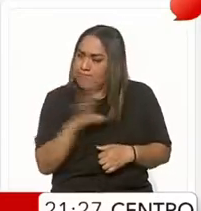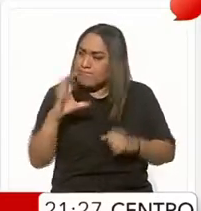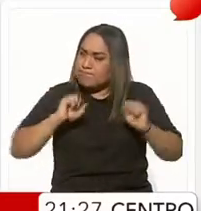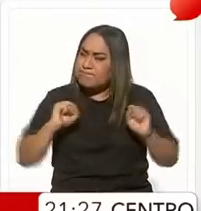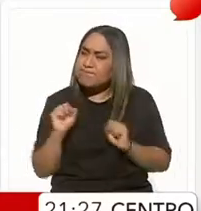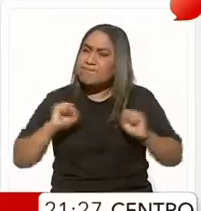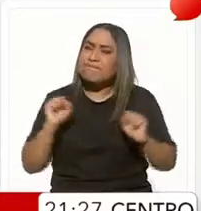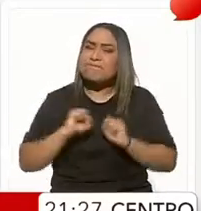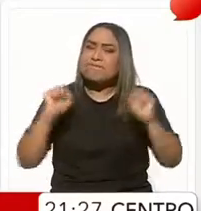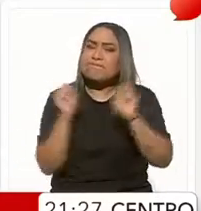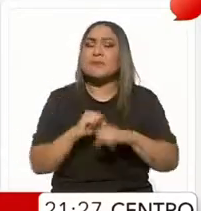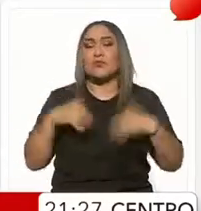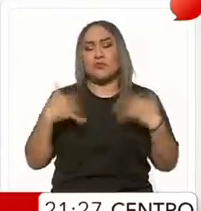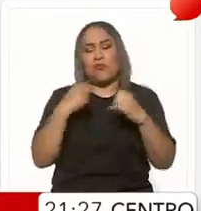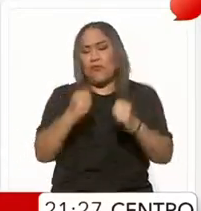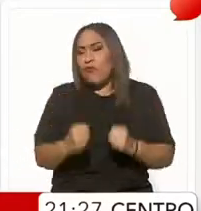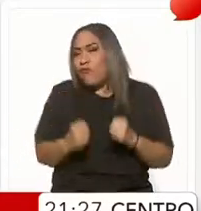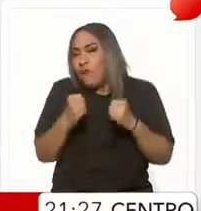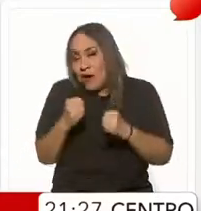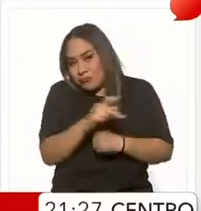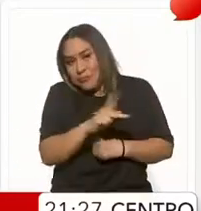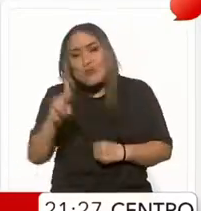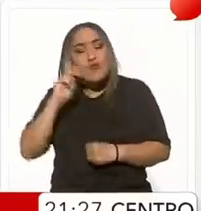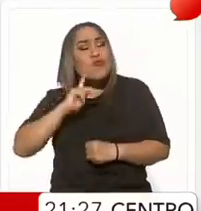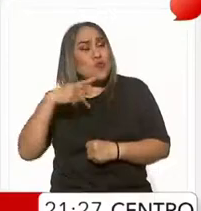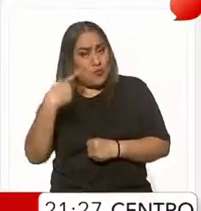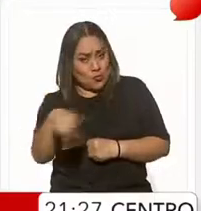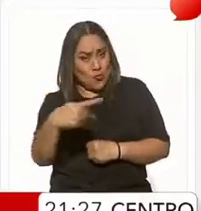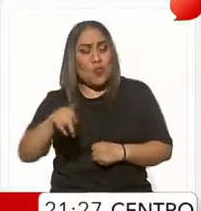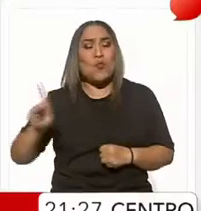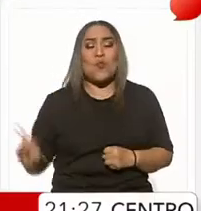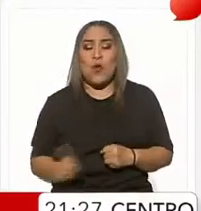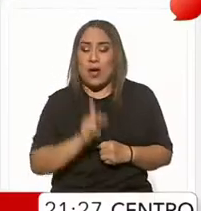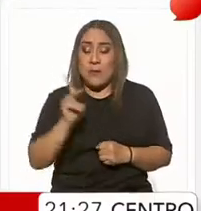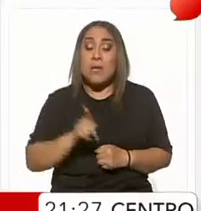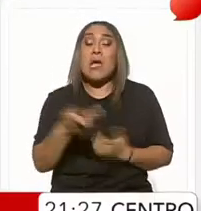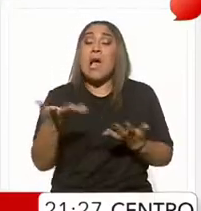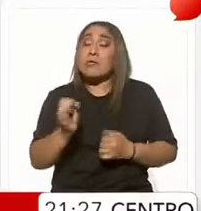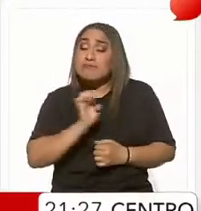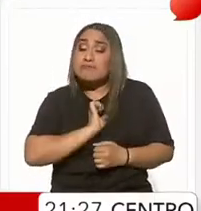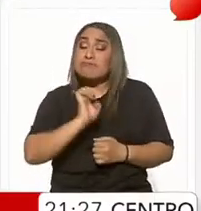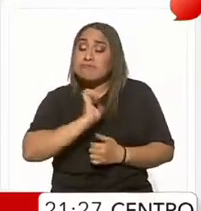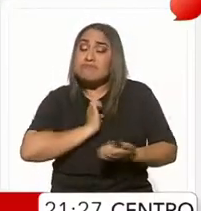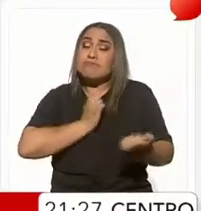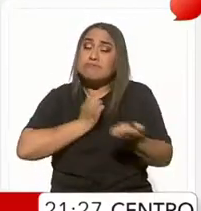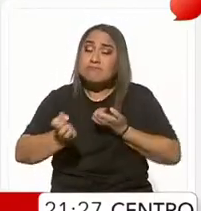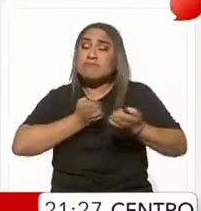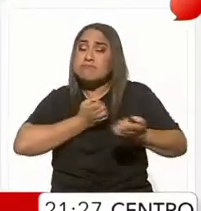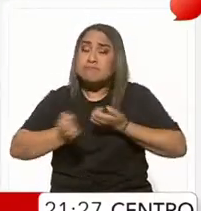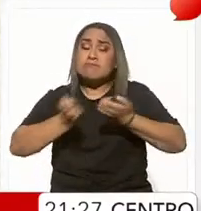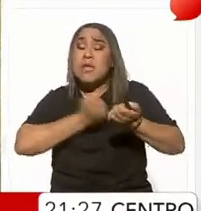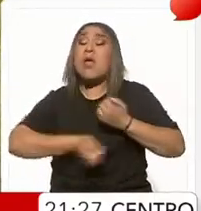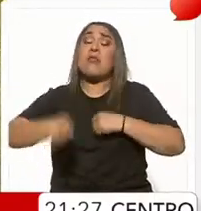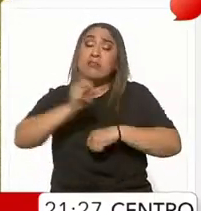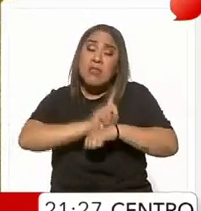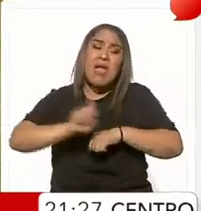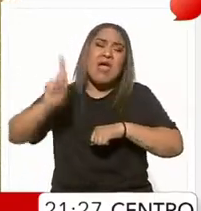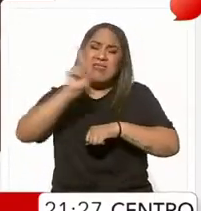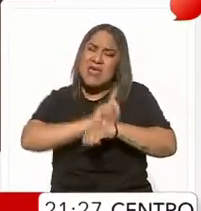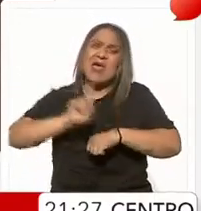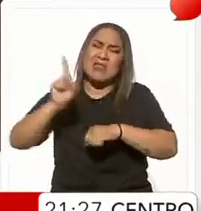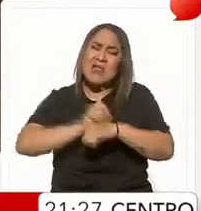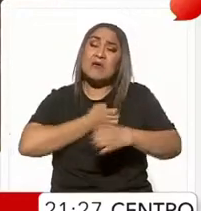demostrando la gran fortaleza de las mujeres de su comunidad. Su entrenamiento, recorrer todos los días largas